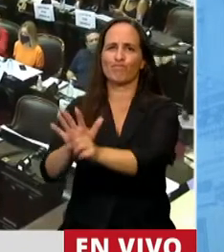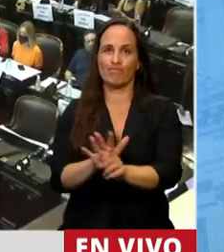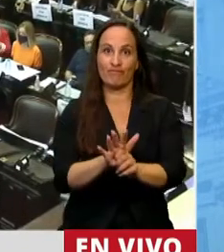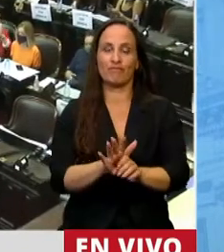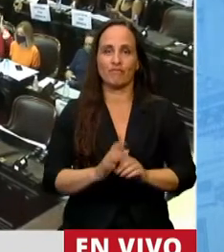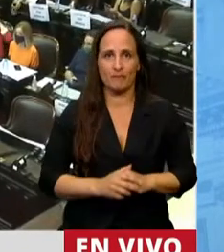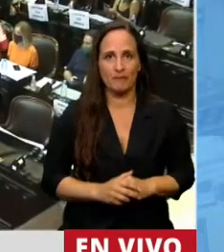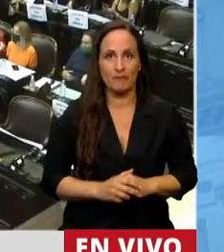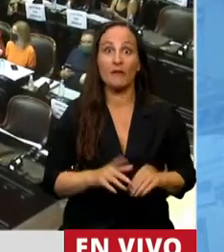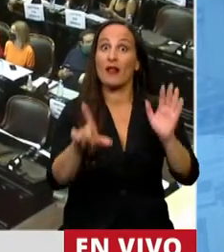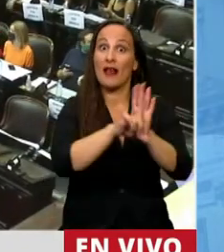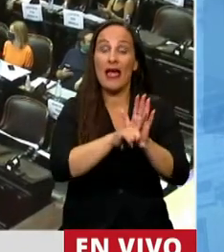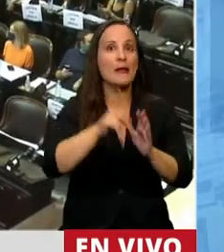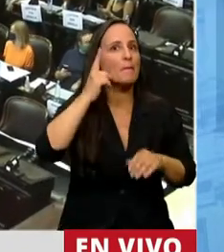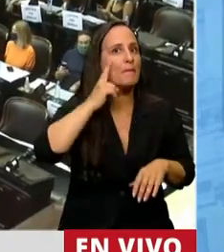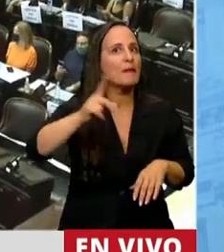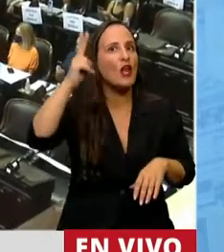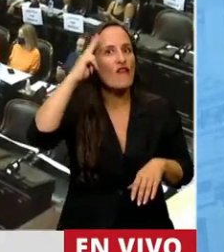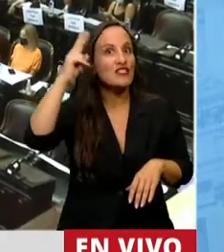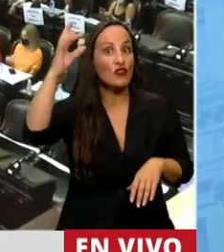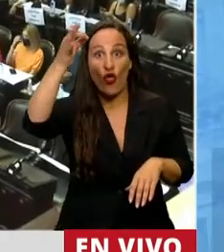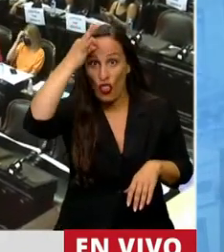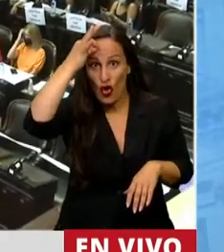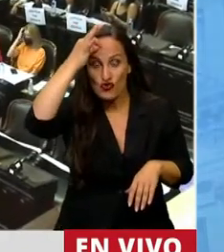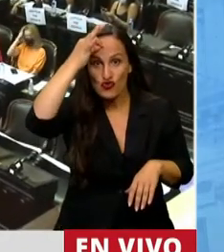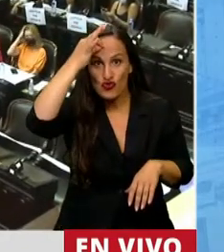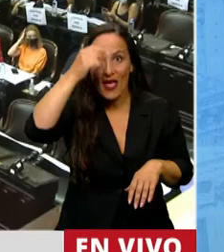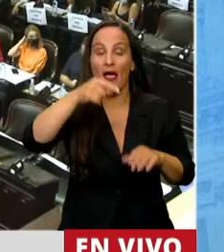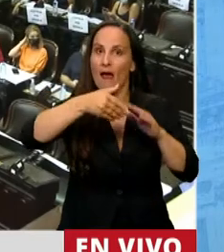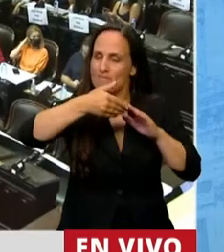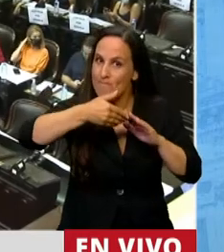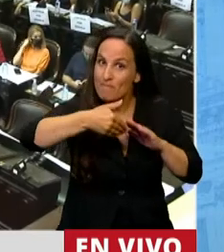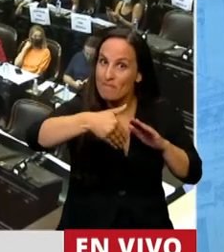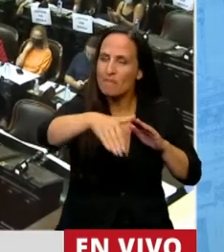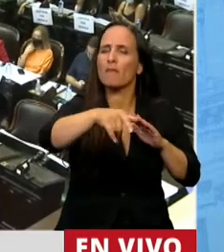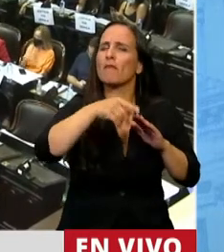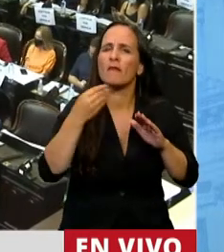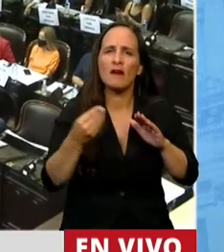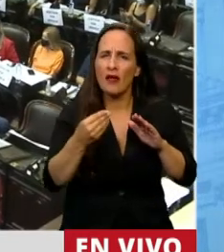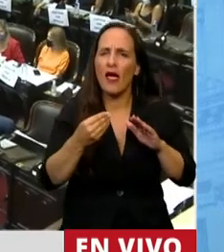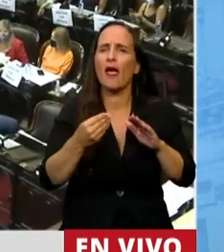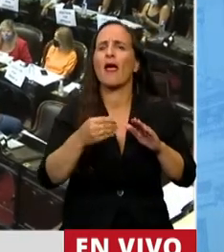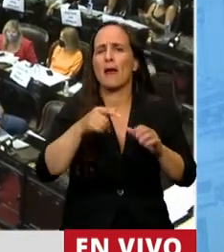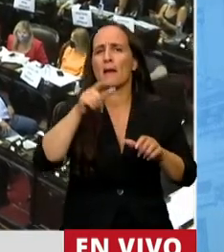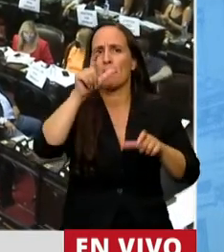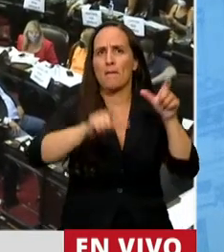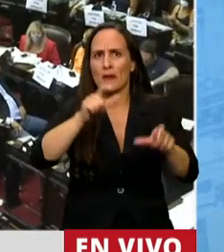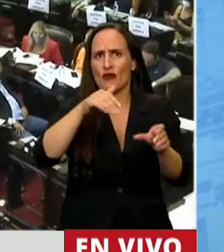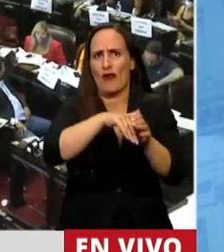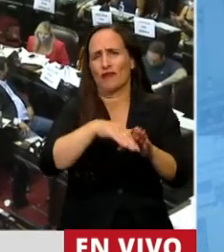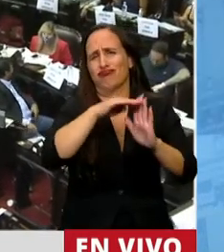mismo año de su sanción, en 1912, permitió que se incrementara notablemente la cantidad de electores,